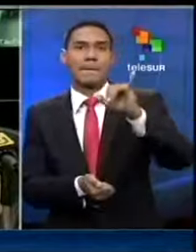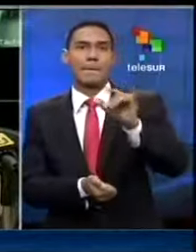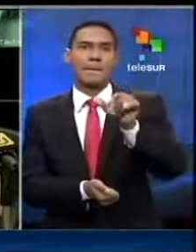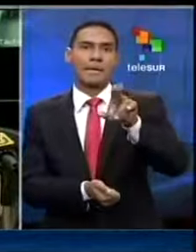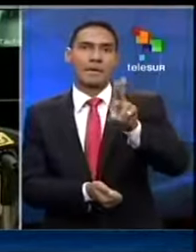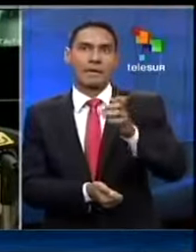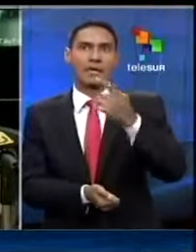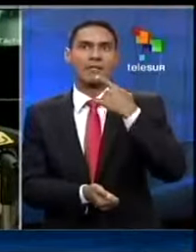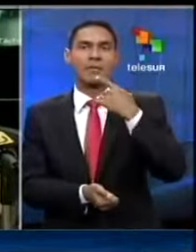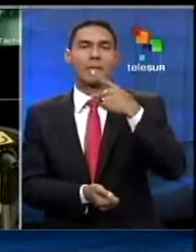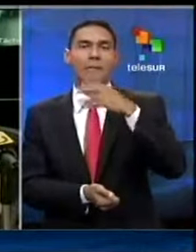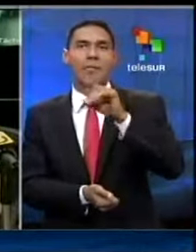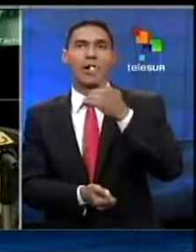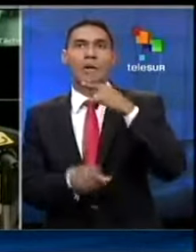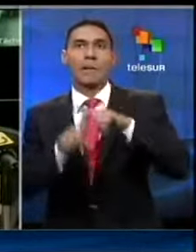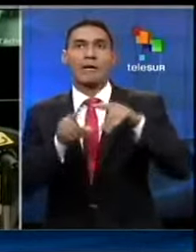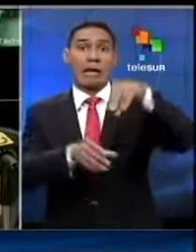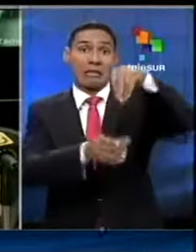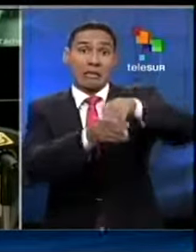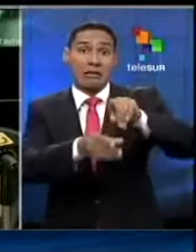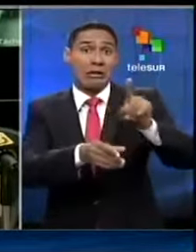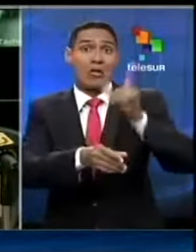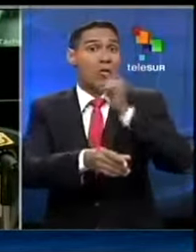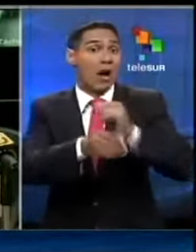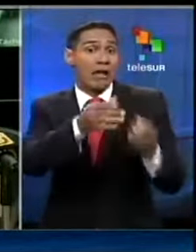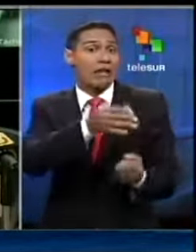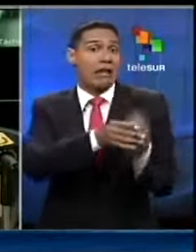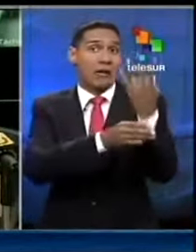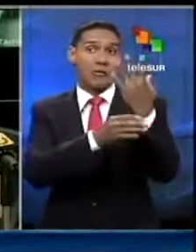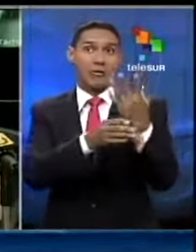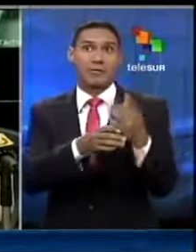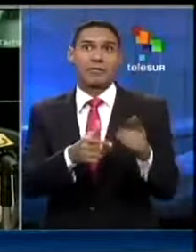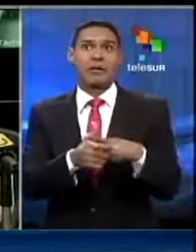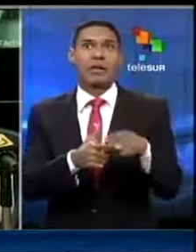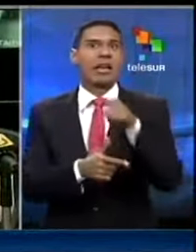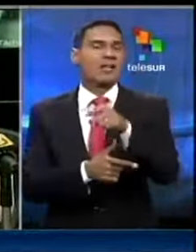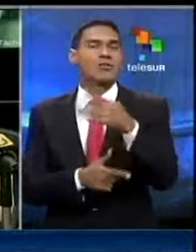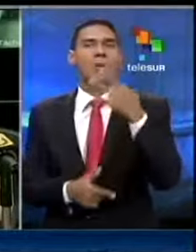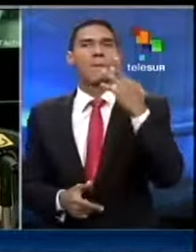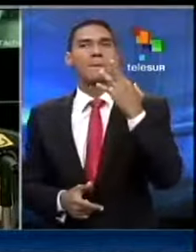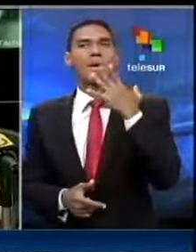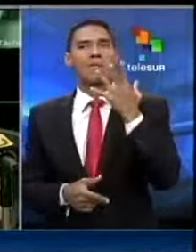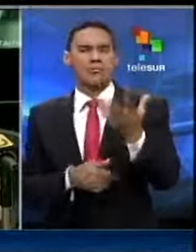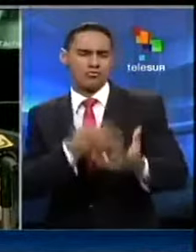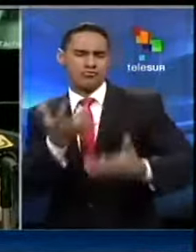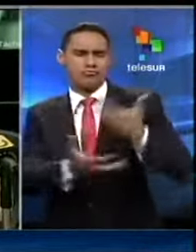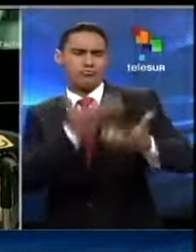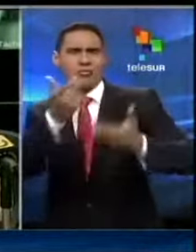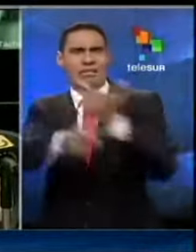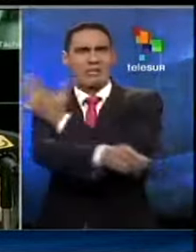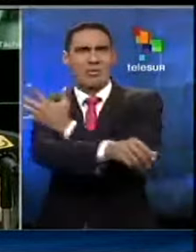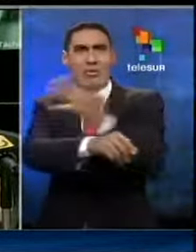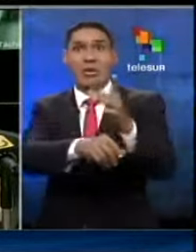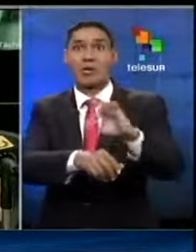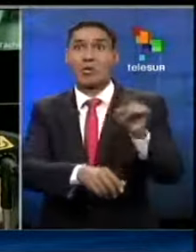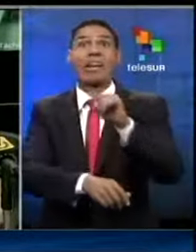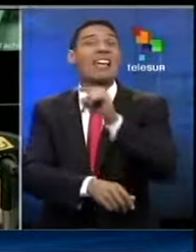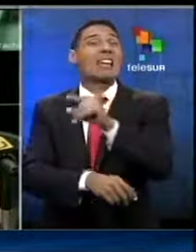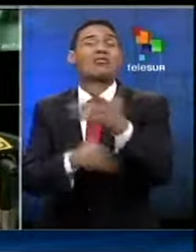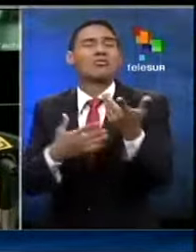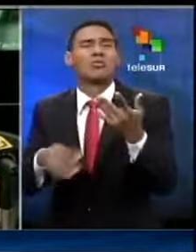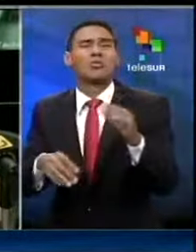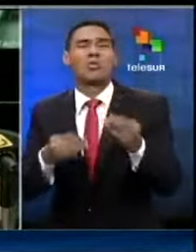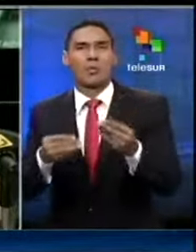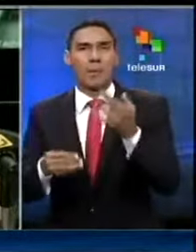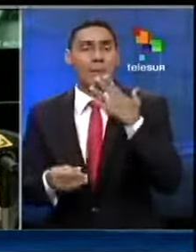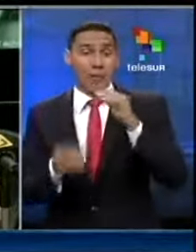con vegetación, pero es que dentro de los ductos no hay vegetación. ¿No? Esto no es producto de un incendio forestal. Esto es producto